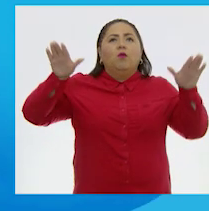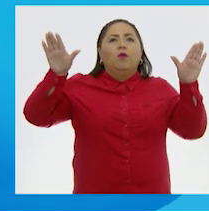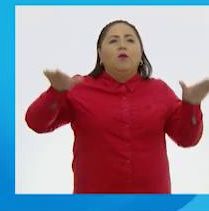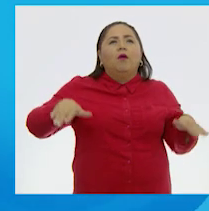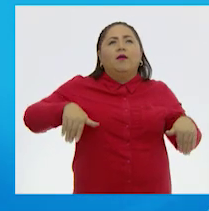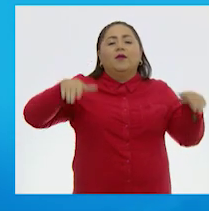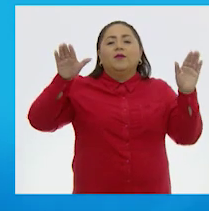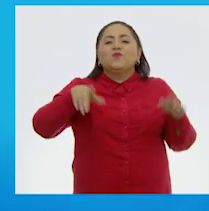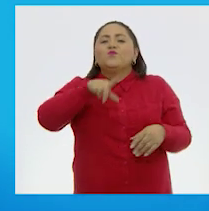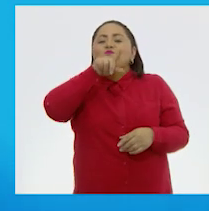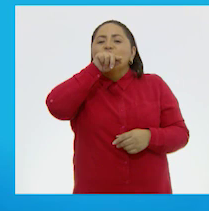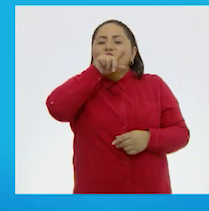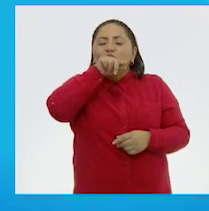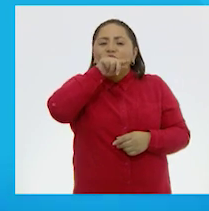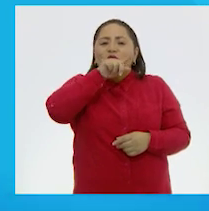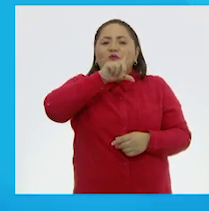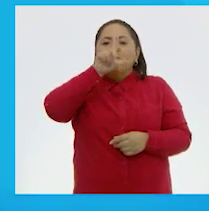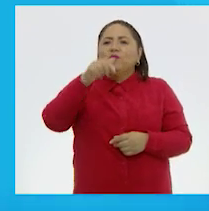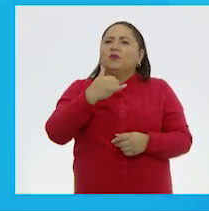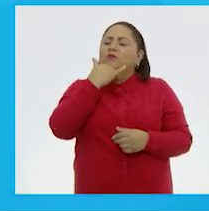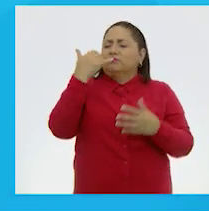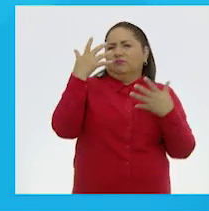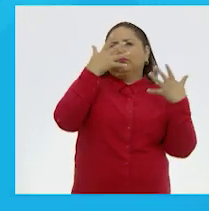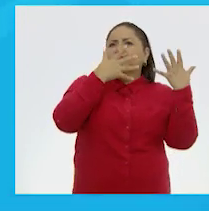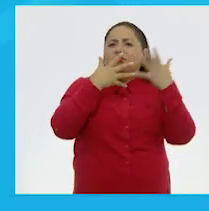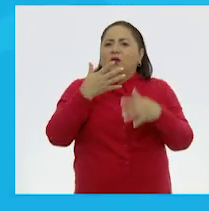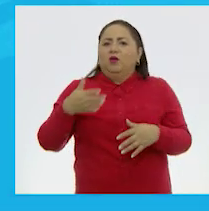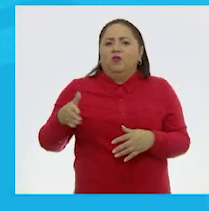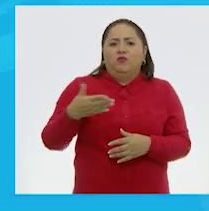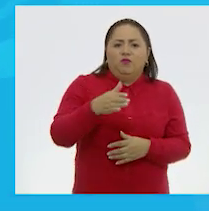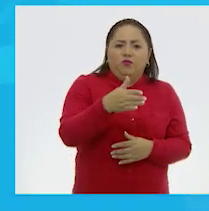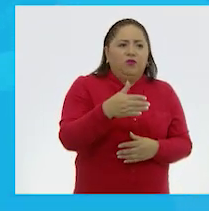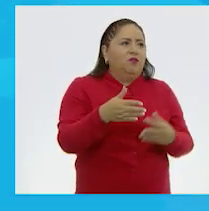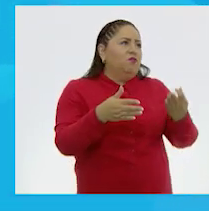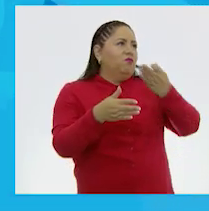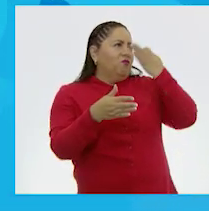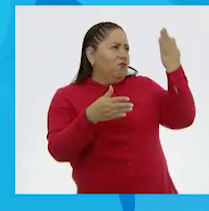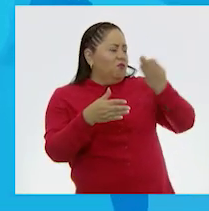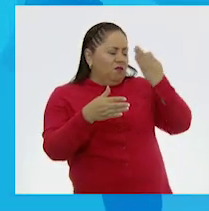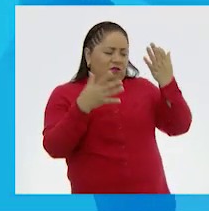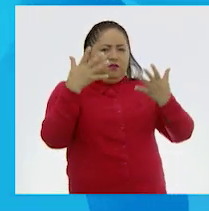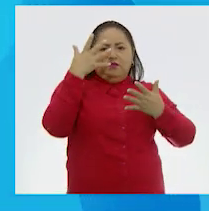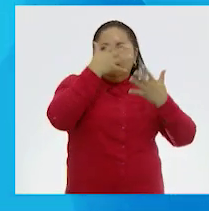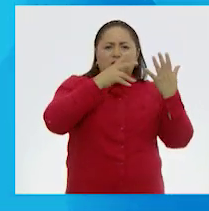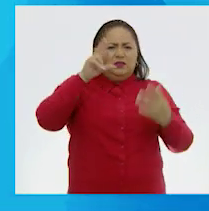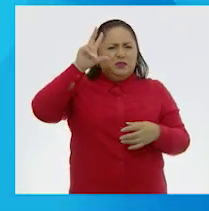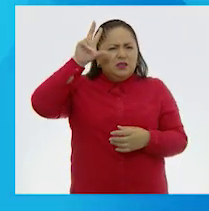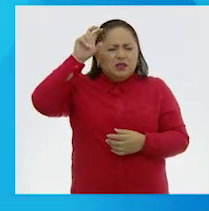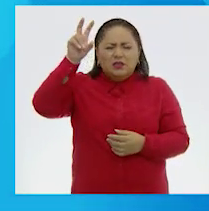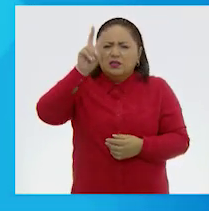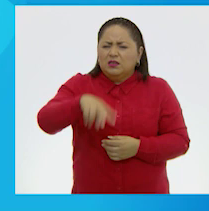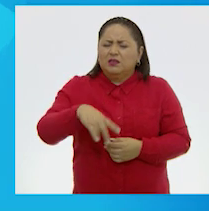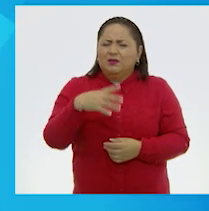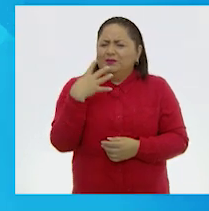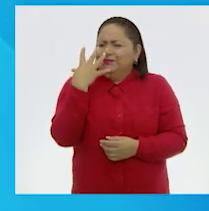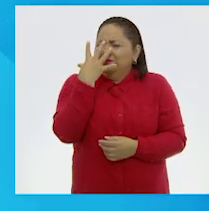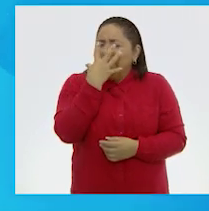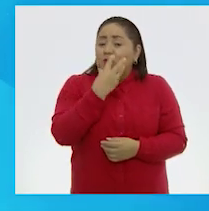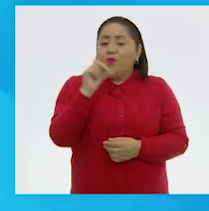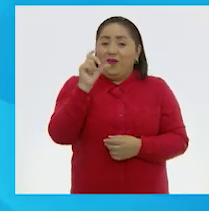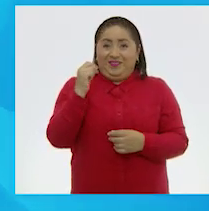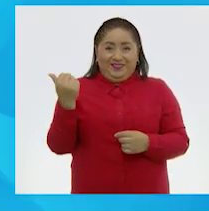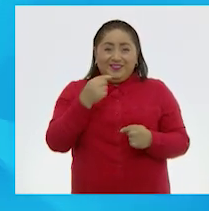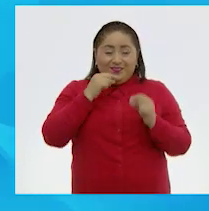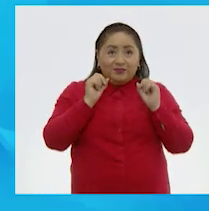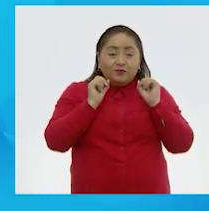mar donde los pájaros se confundían con los peces y con las flores. Y era un sueño tan lindo que cuando